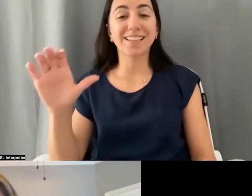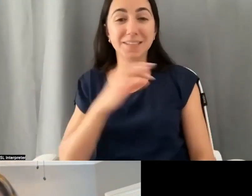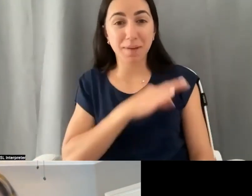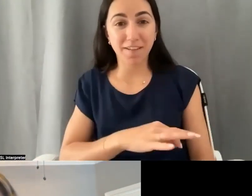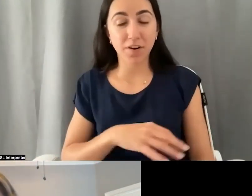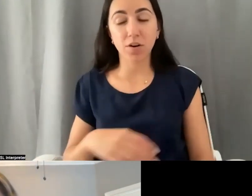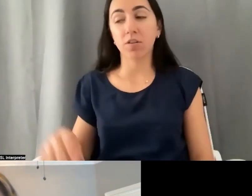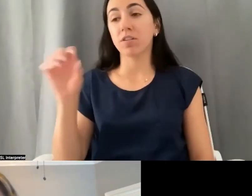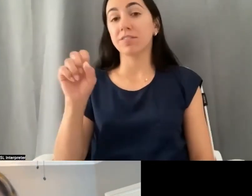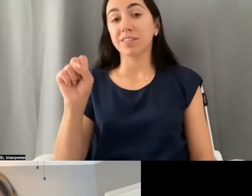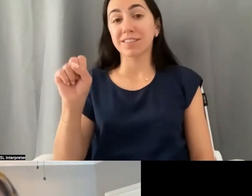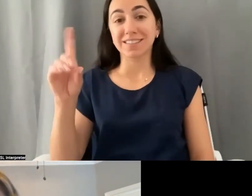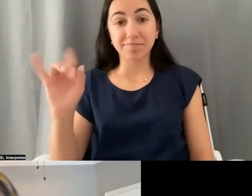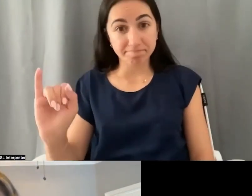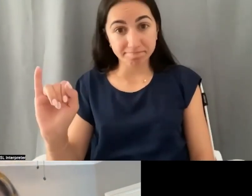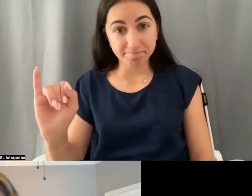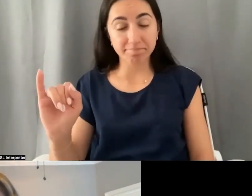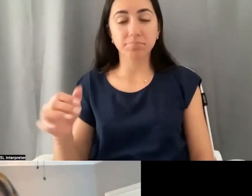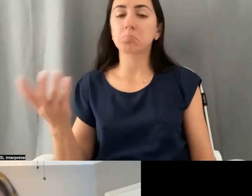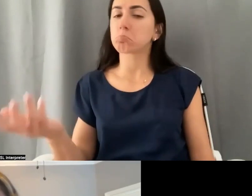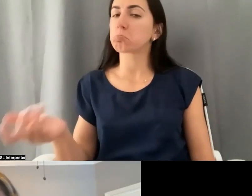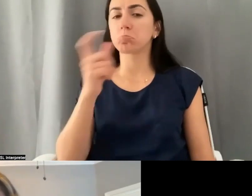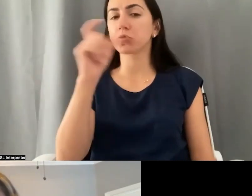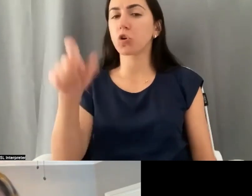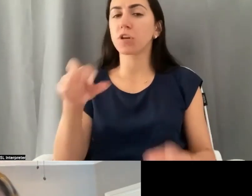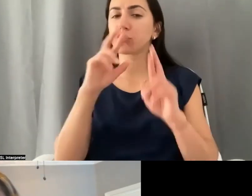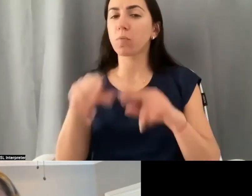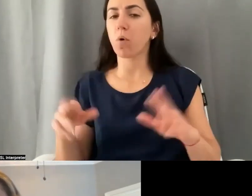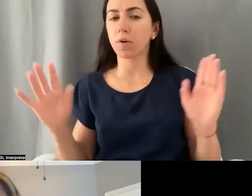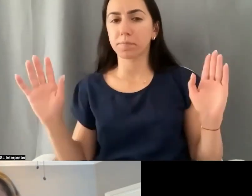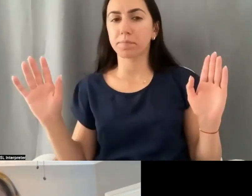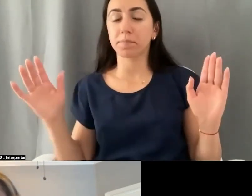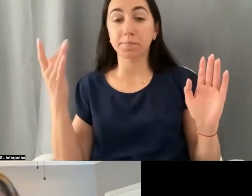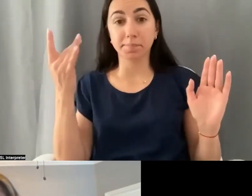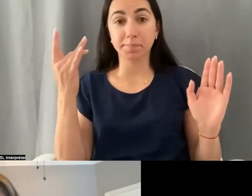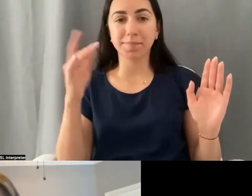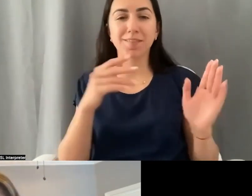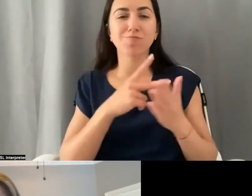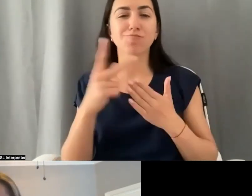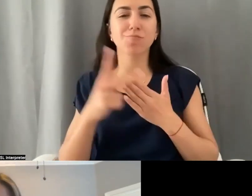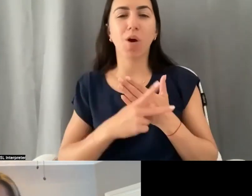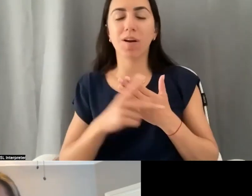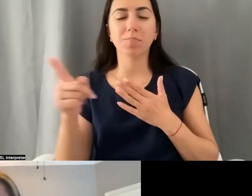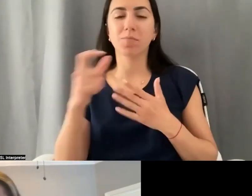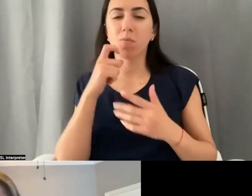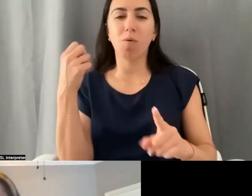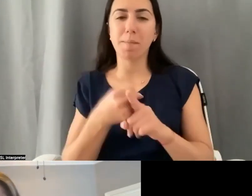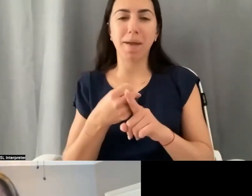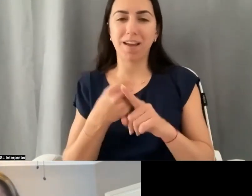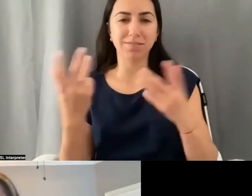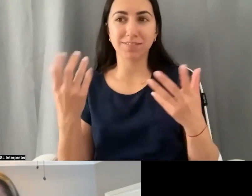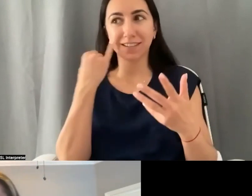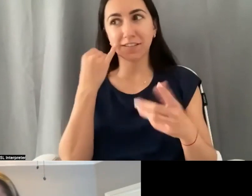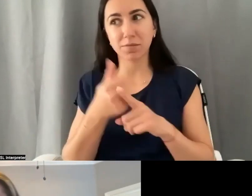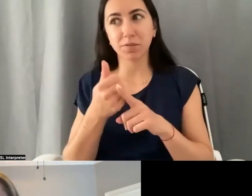en discapacidades de social security o de AAC, no tienen que reportarlo porque ese programa no va a ser